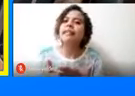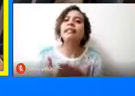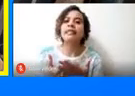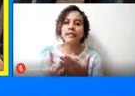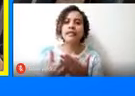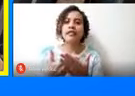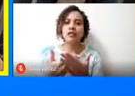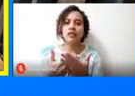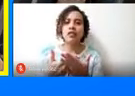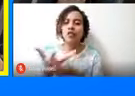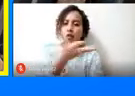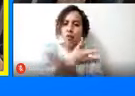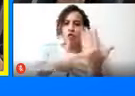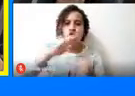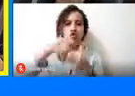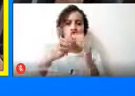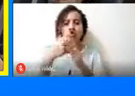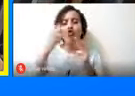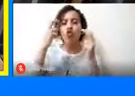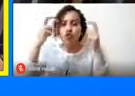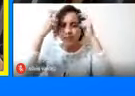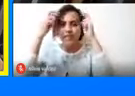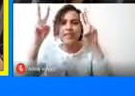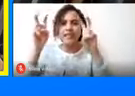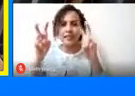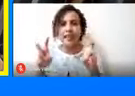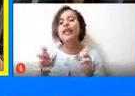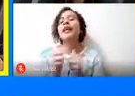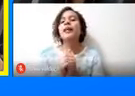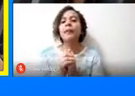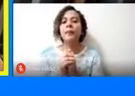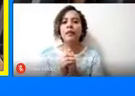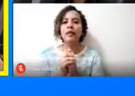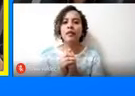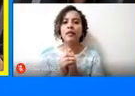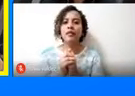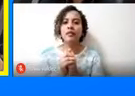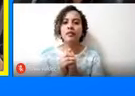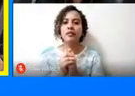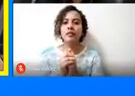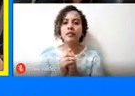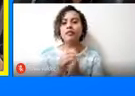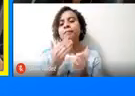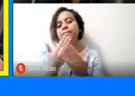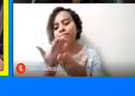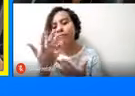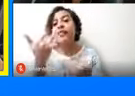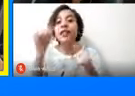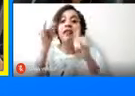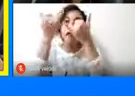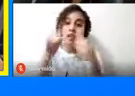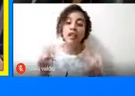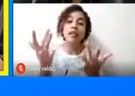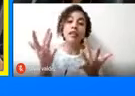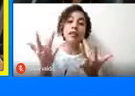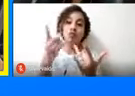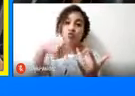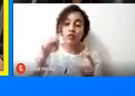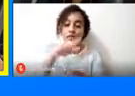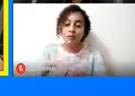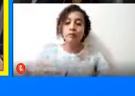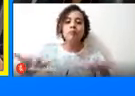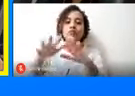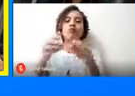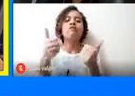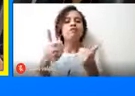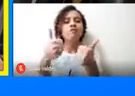con nosotros todo el conocimiento del tema y para finalizar esperamos que este espacio haya sido